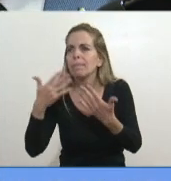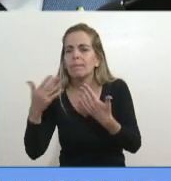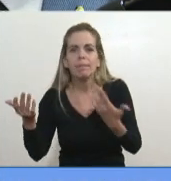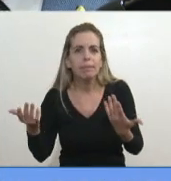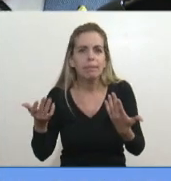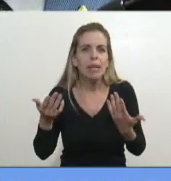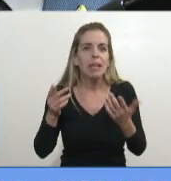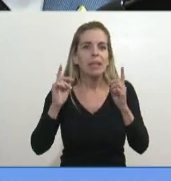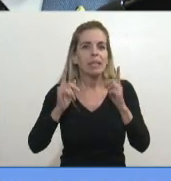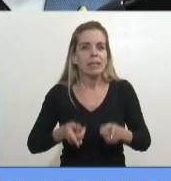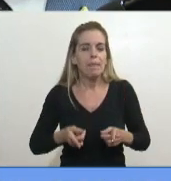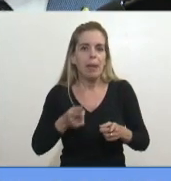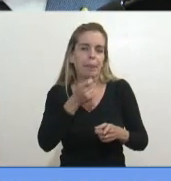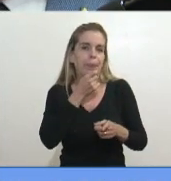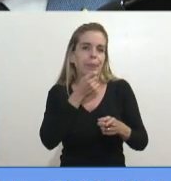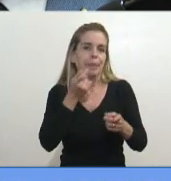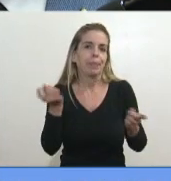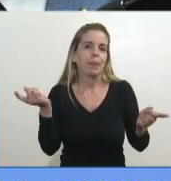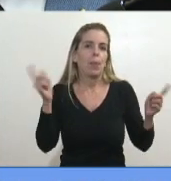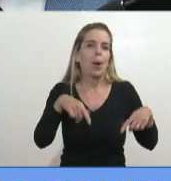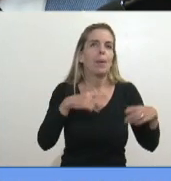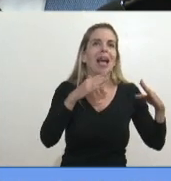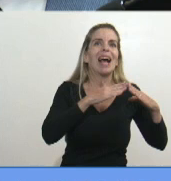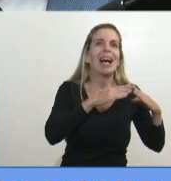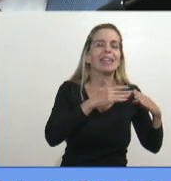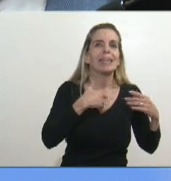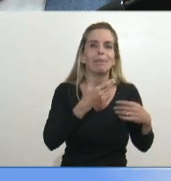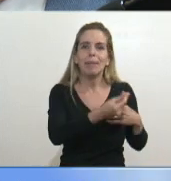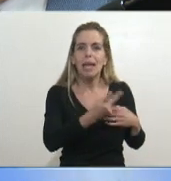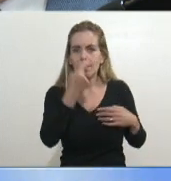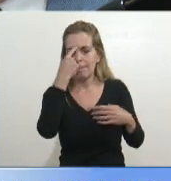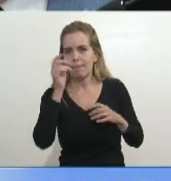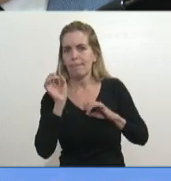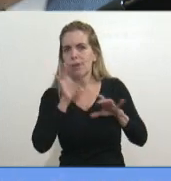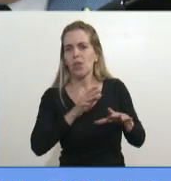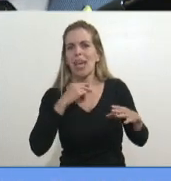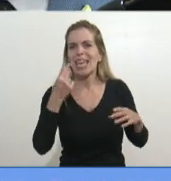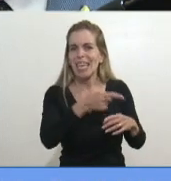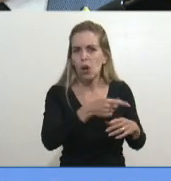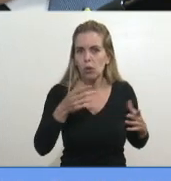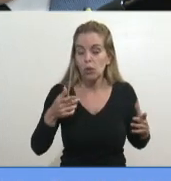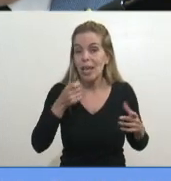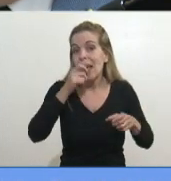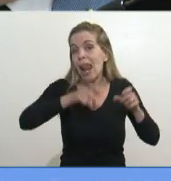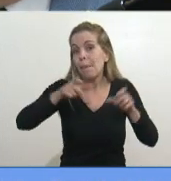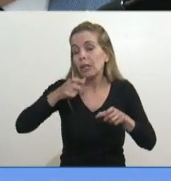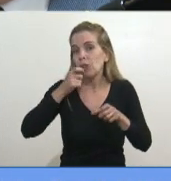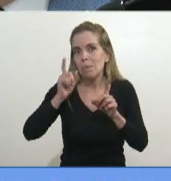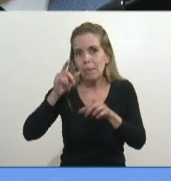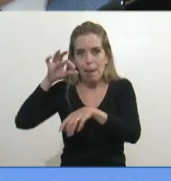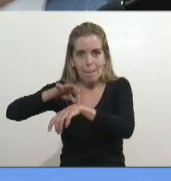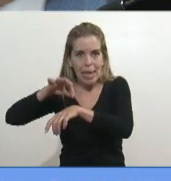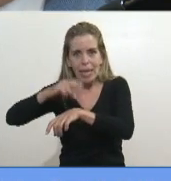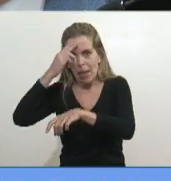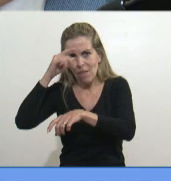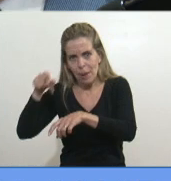También el hecho de que uno vuelva a la casa y que tiene miedo de contagiar a los hijos. Sobre todo los que trabajan en el equipo médico, el esfuerzo